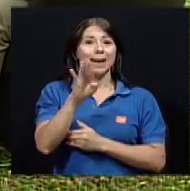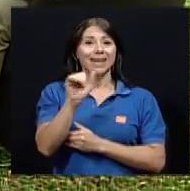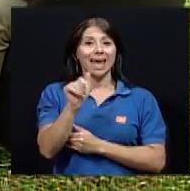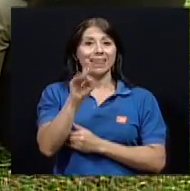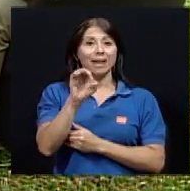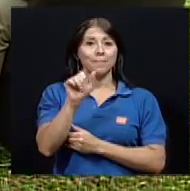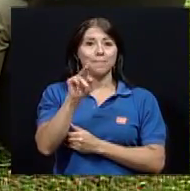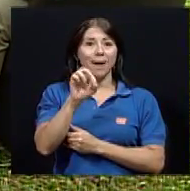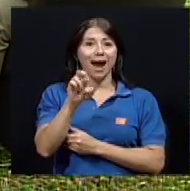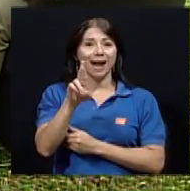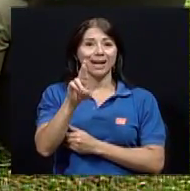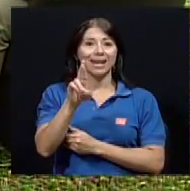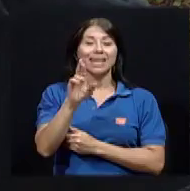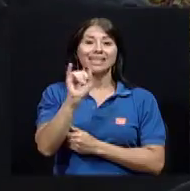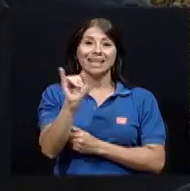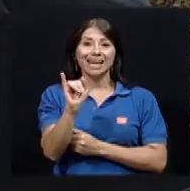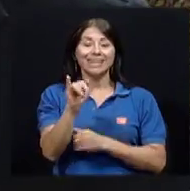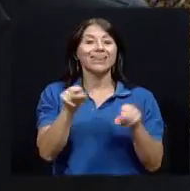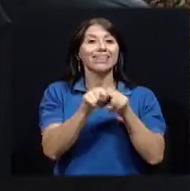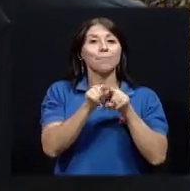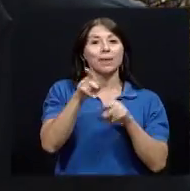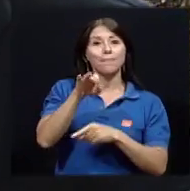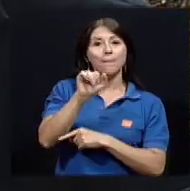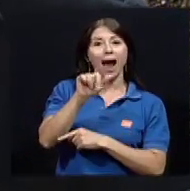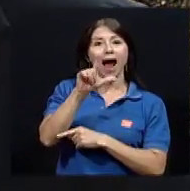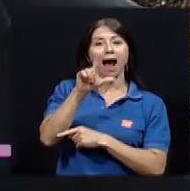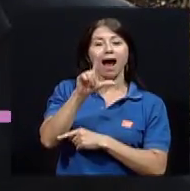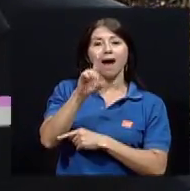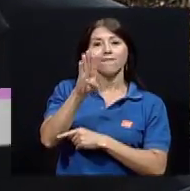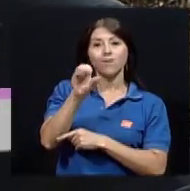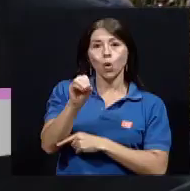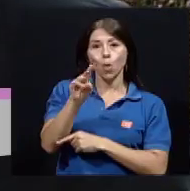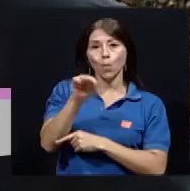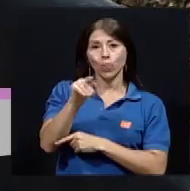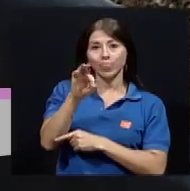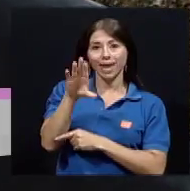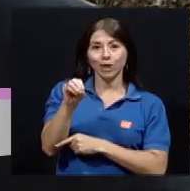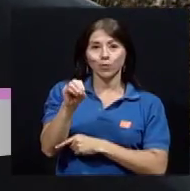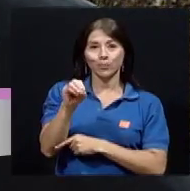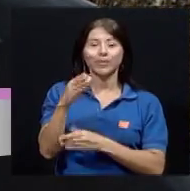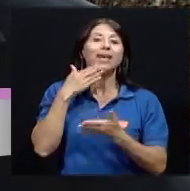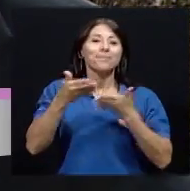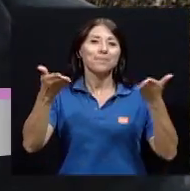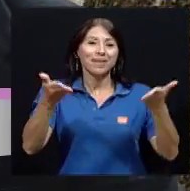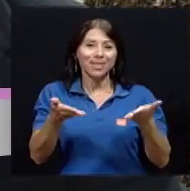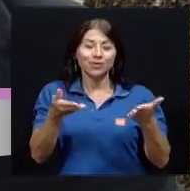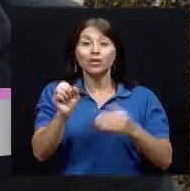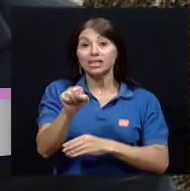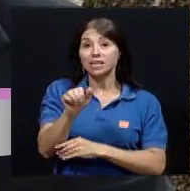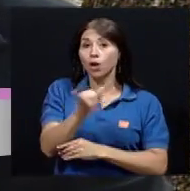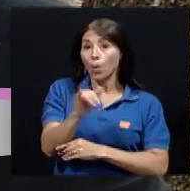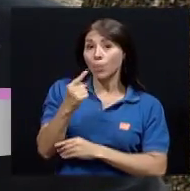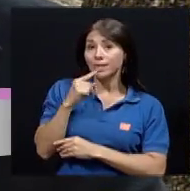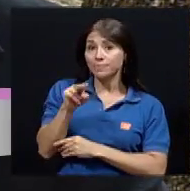Bienvenidos, hola, ¿cómo están? Sí, como dice mi compañera, pues nos interesa contribuir a ustedes,